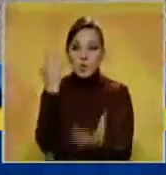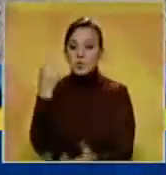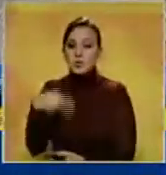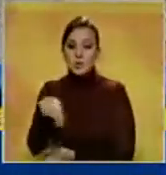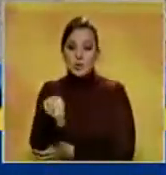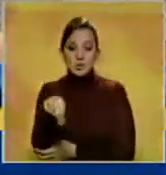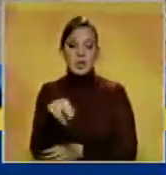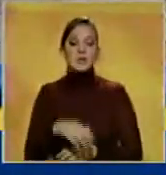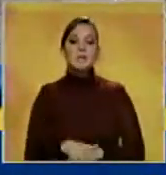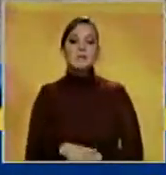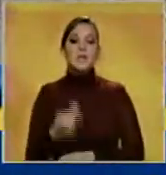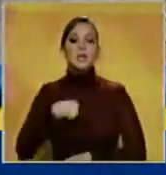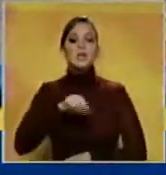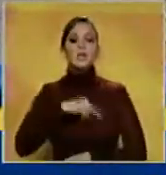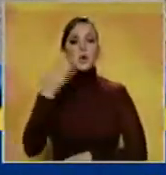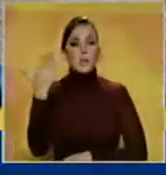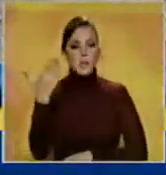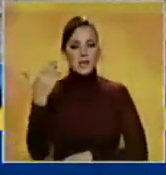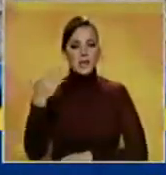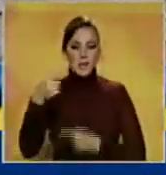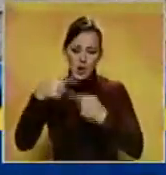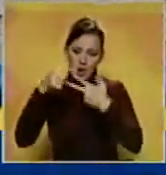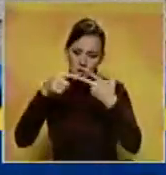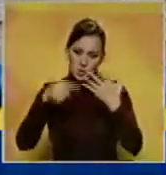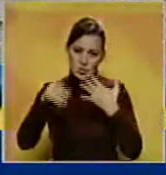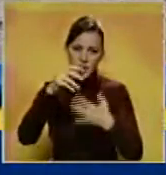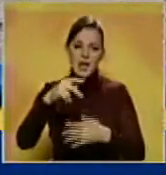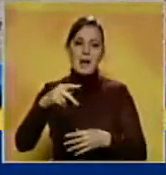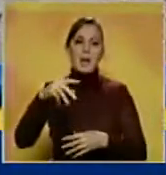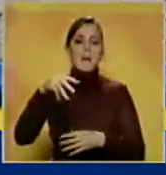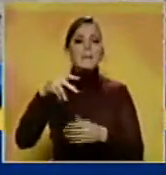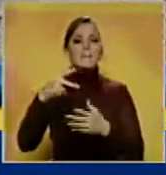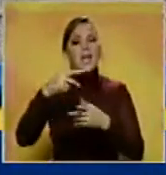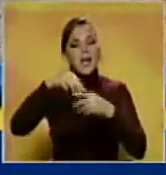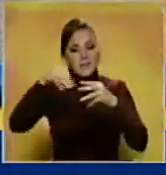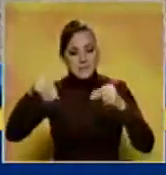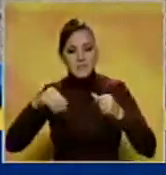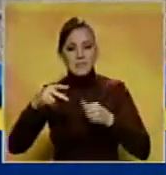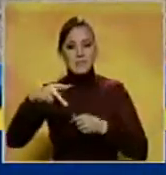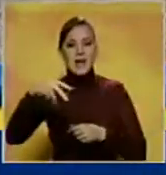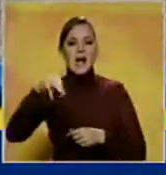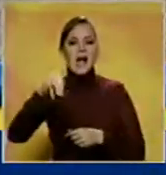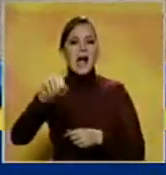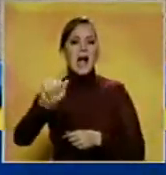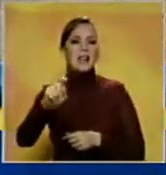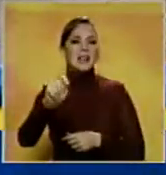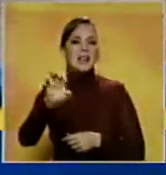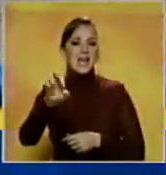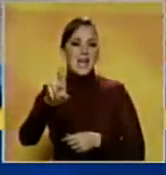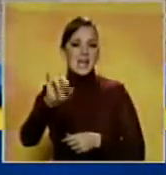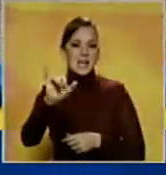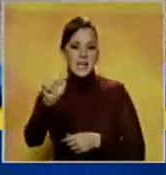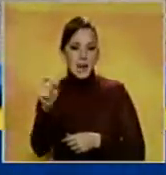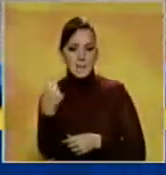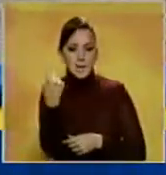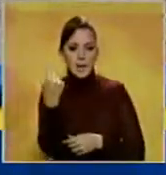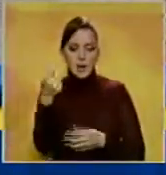Solicitamos la materia prima. Nosotros sabemos que a través de una política acertada que se pueda generar de parte del gobierno,